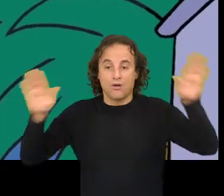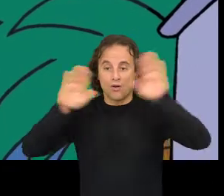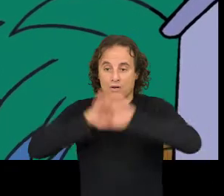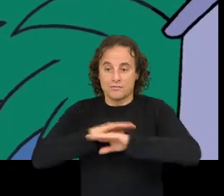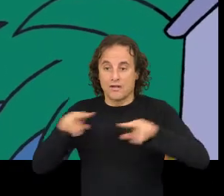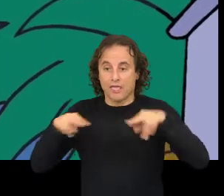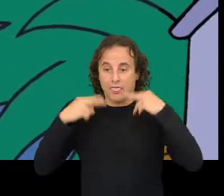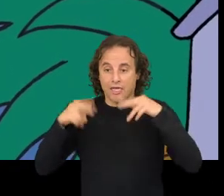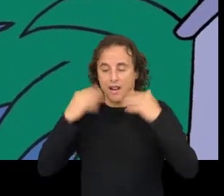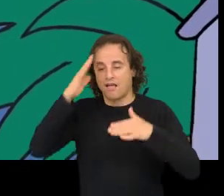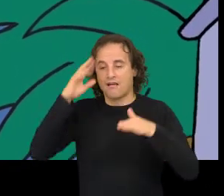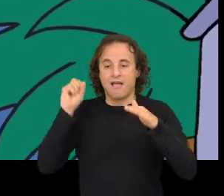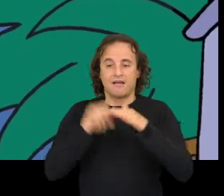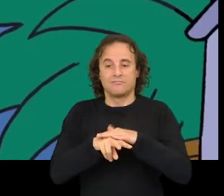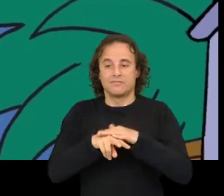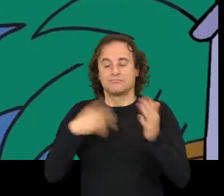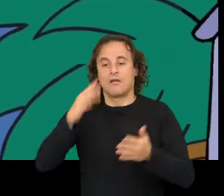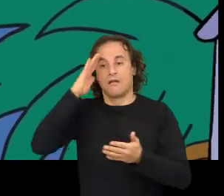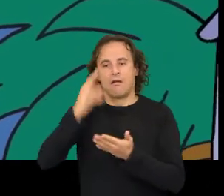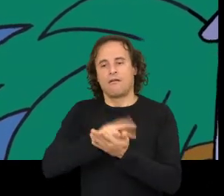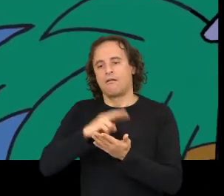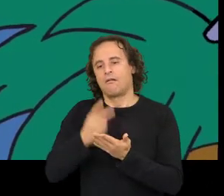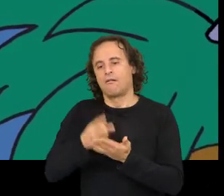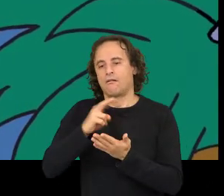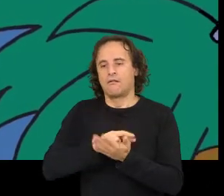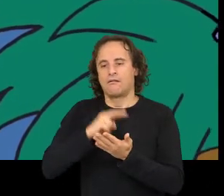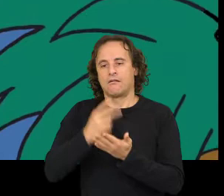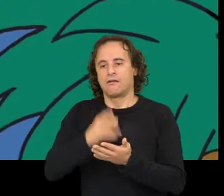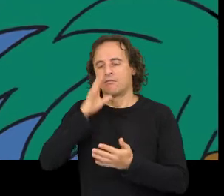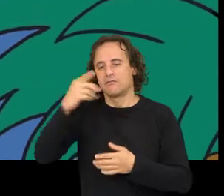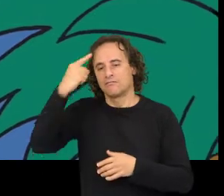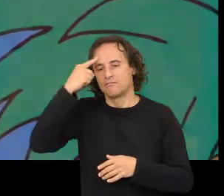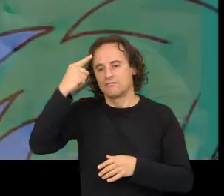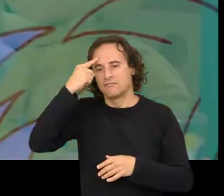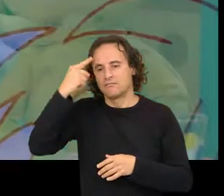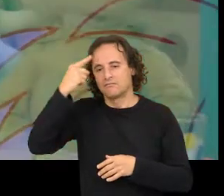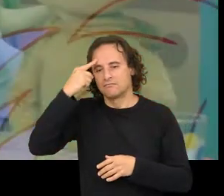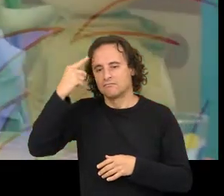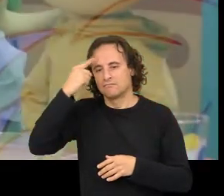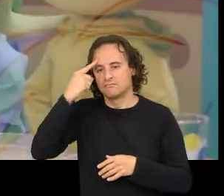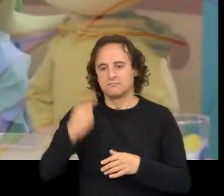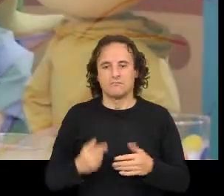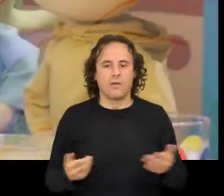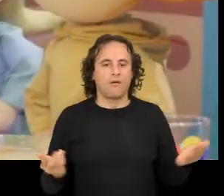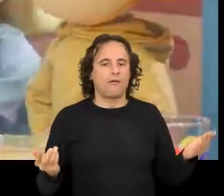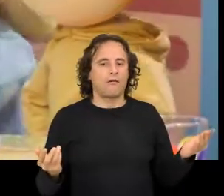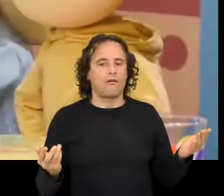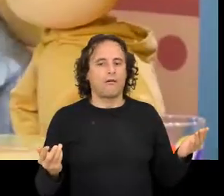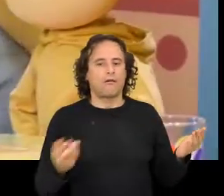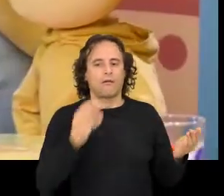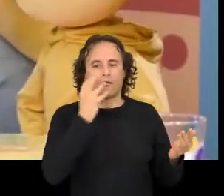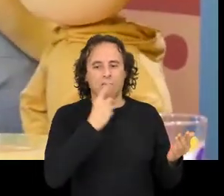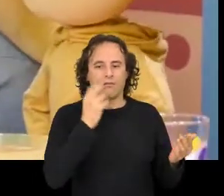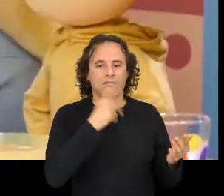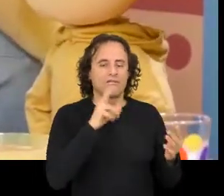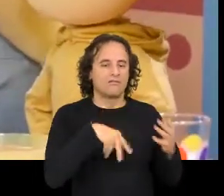se oeditouse Tardou moito en dormir pensando en á Ai, pois si é